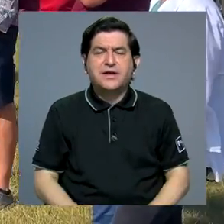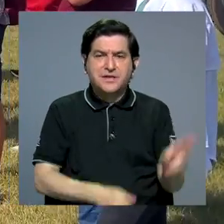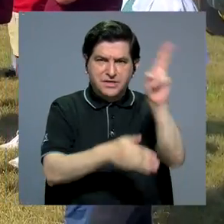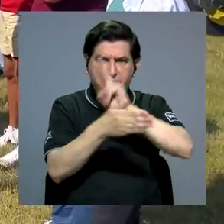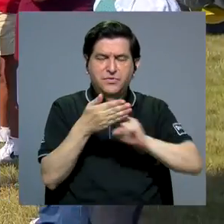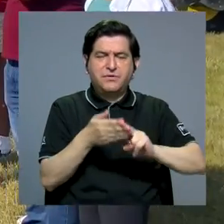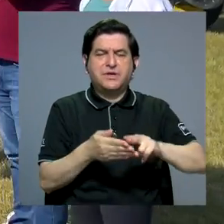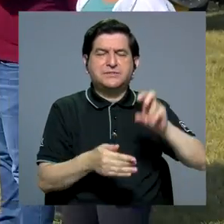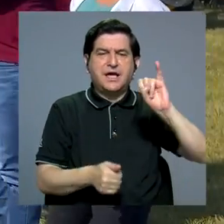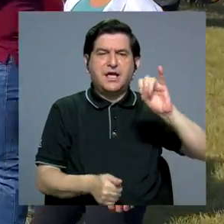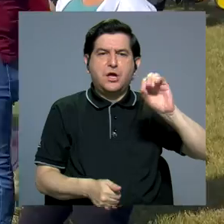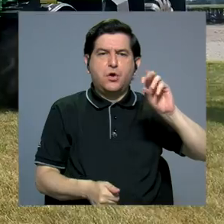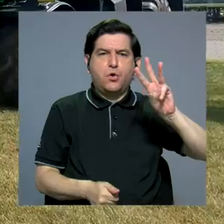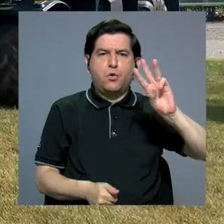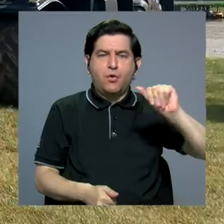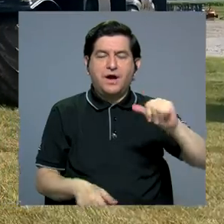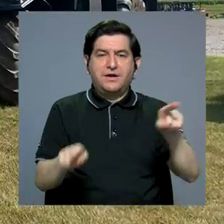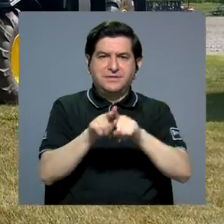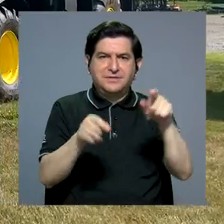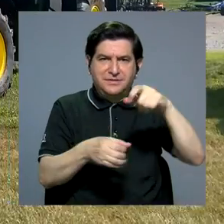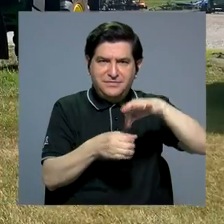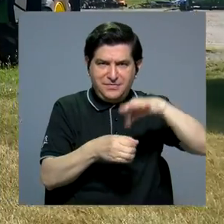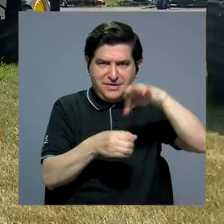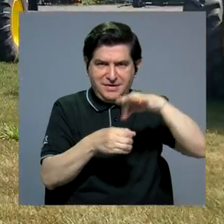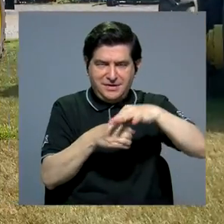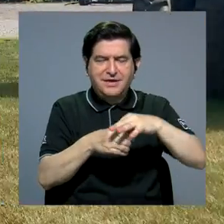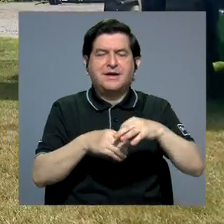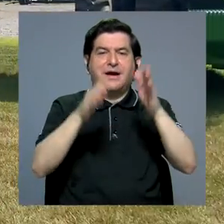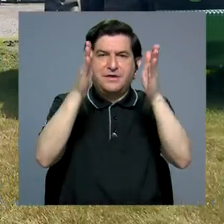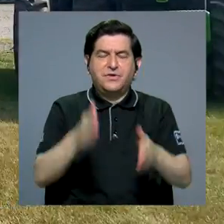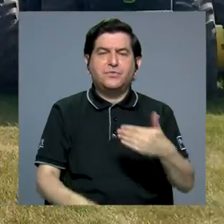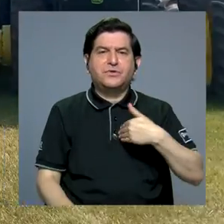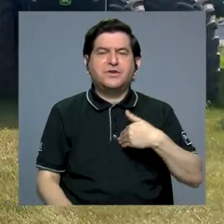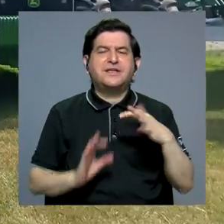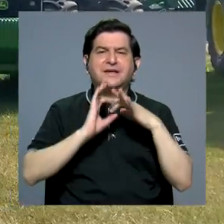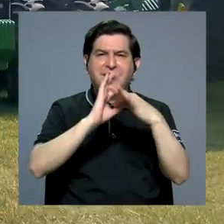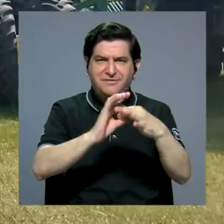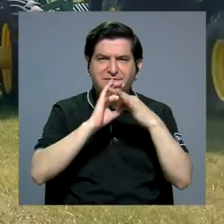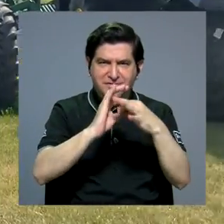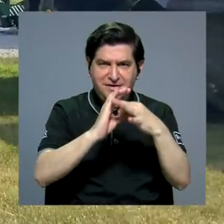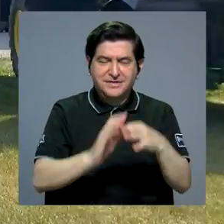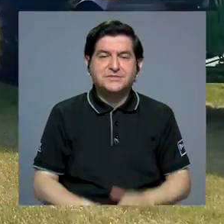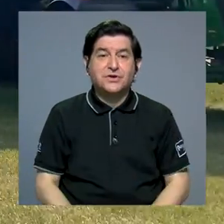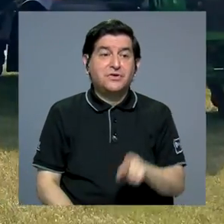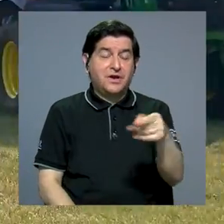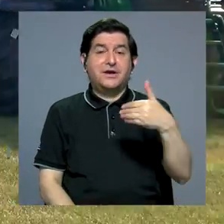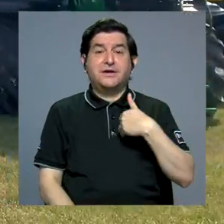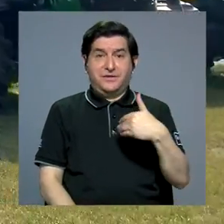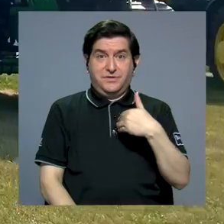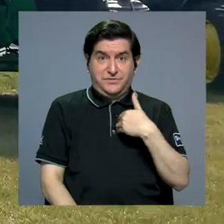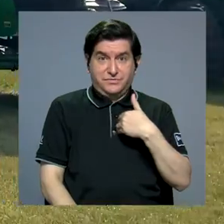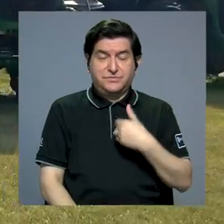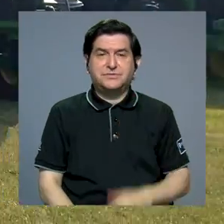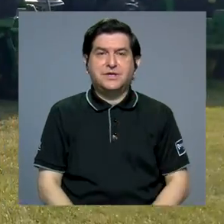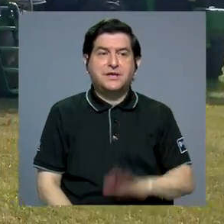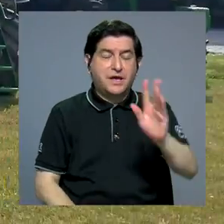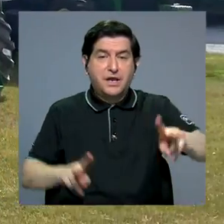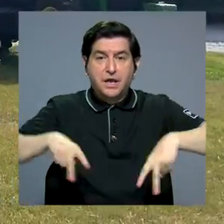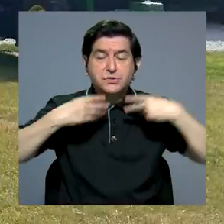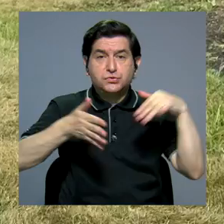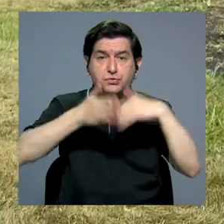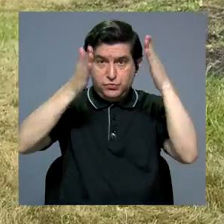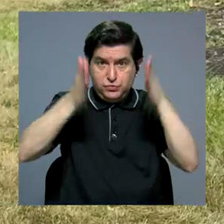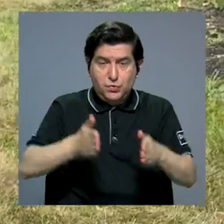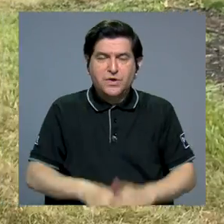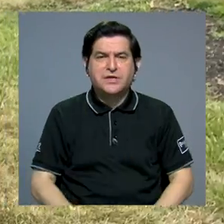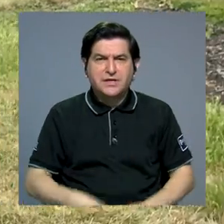la Universidad de Iowa y también agricultores con los que tienen pues un tipo de relación. Entonces ellos reciben a nivel de